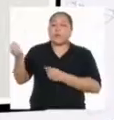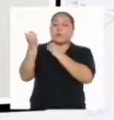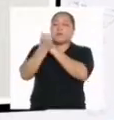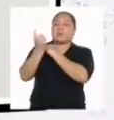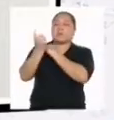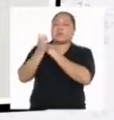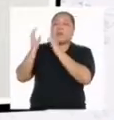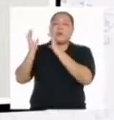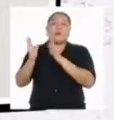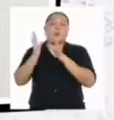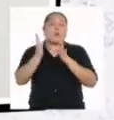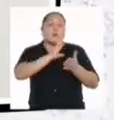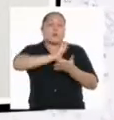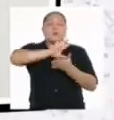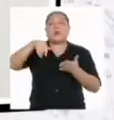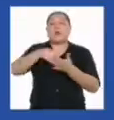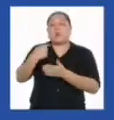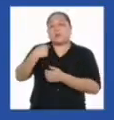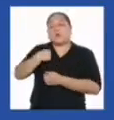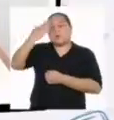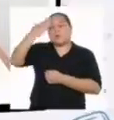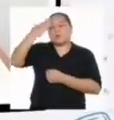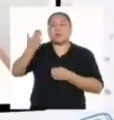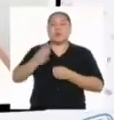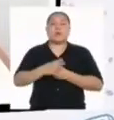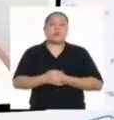enseña a preparar todo lo que sé